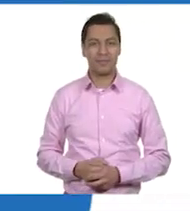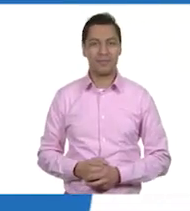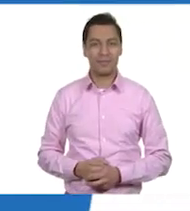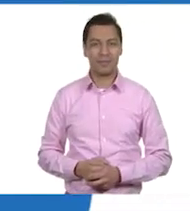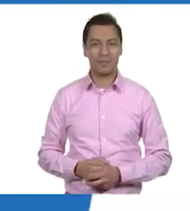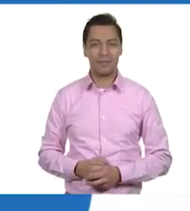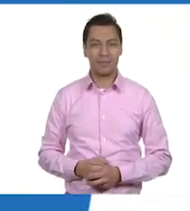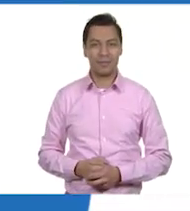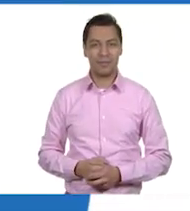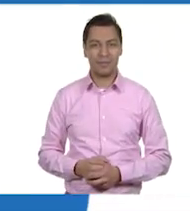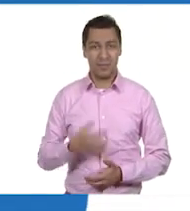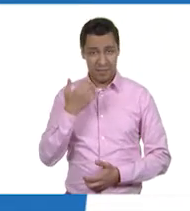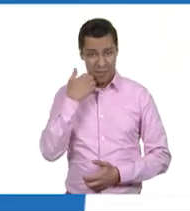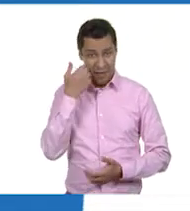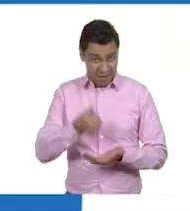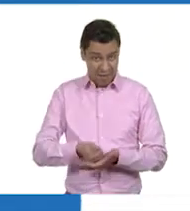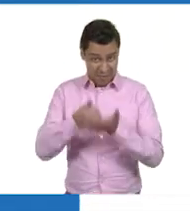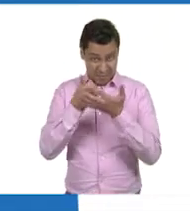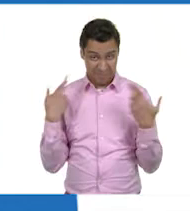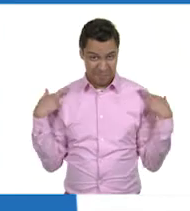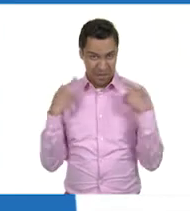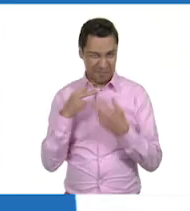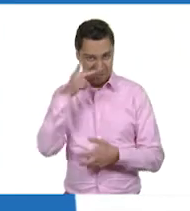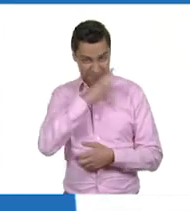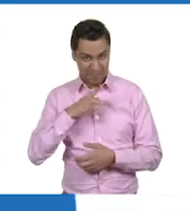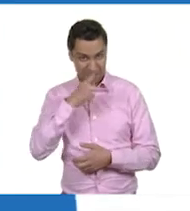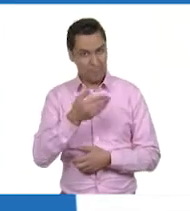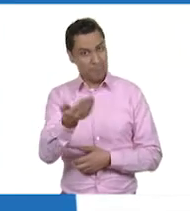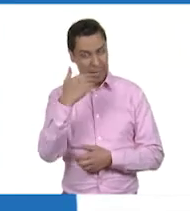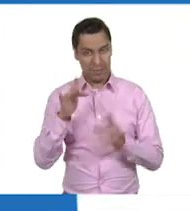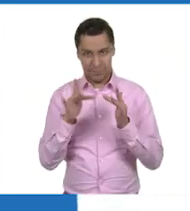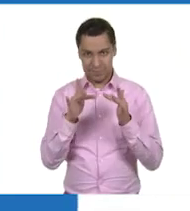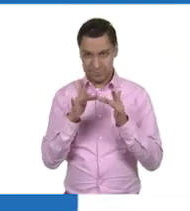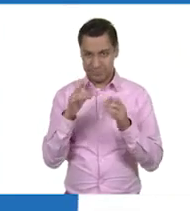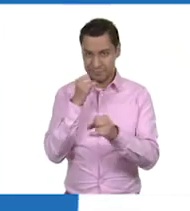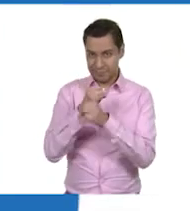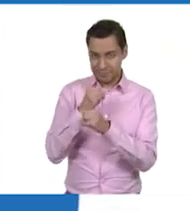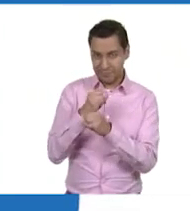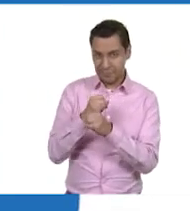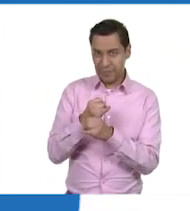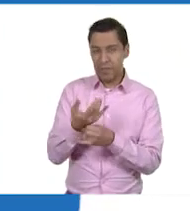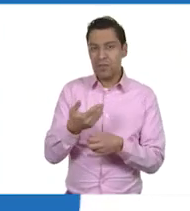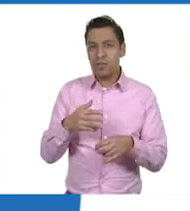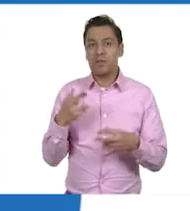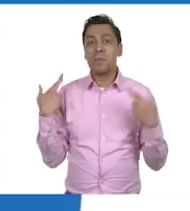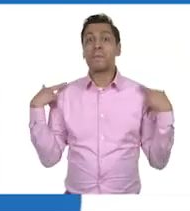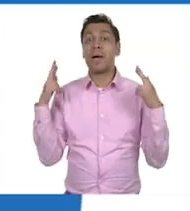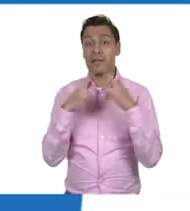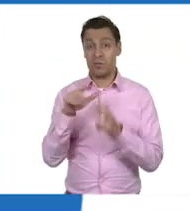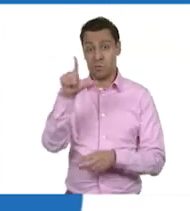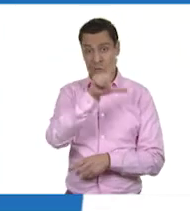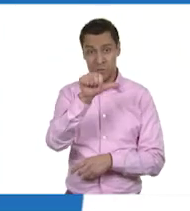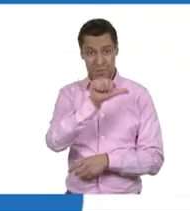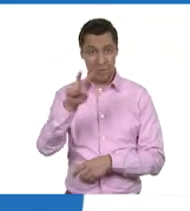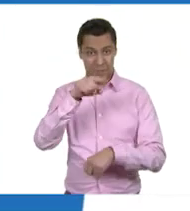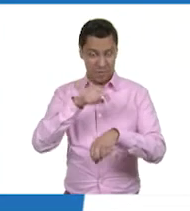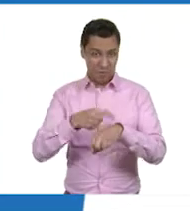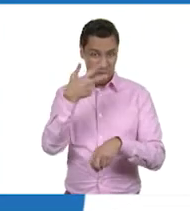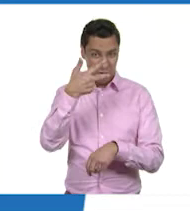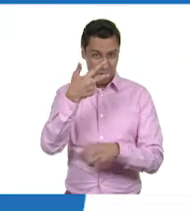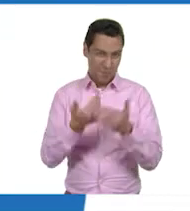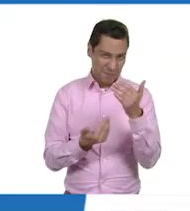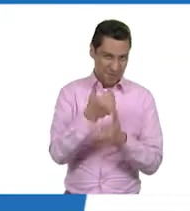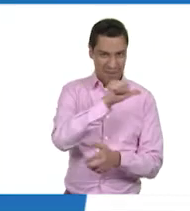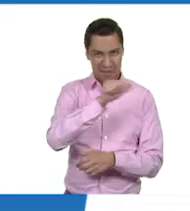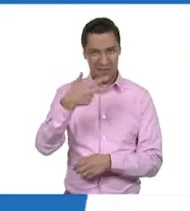Para solicitar apoyo pedagógico, comunícate con maestras y maestros de lunes a viernes de 8 a